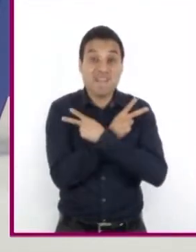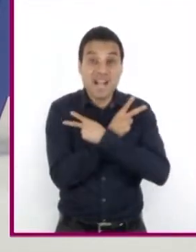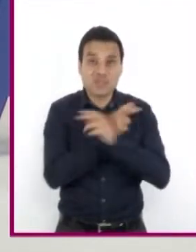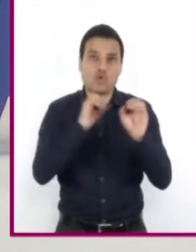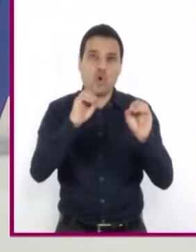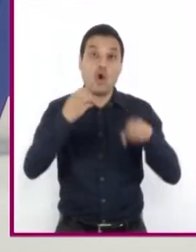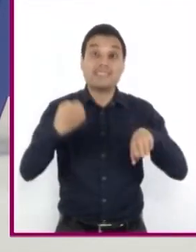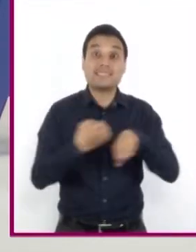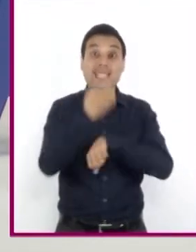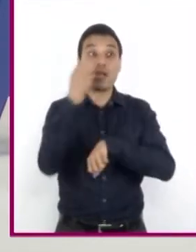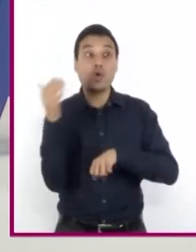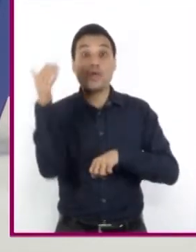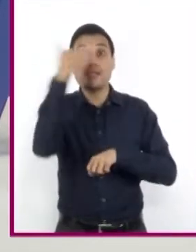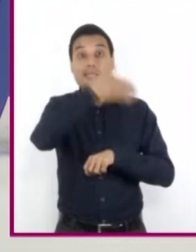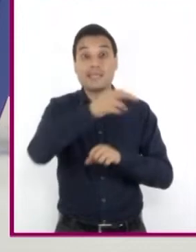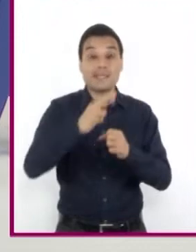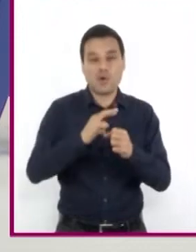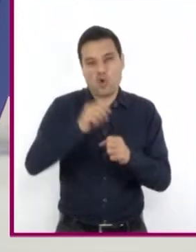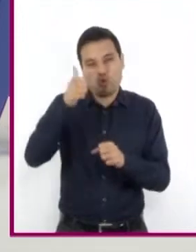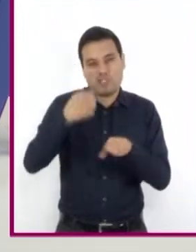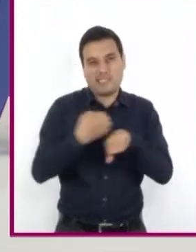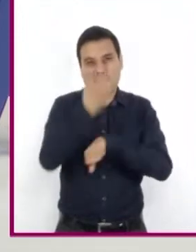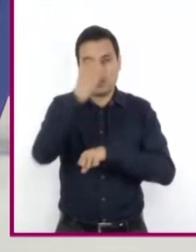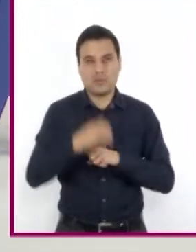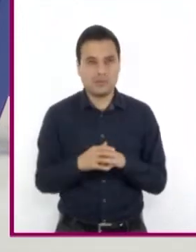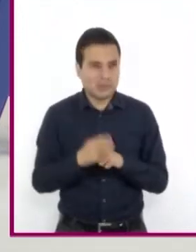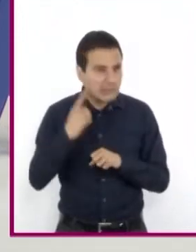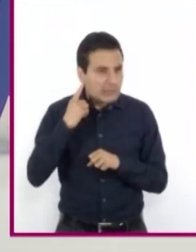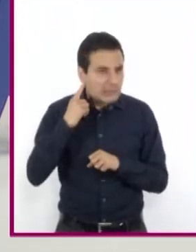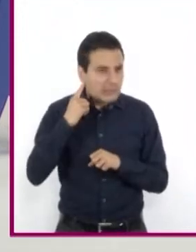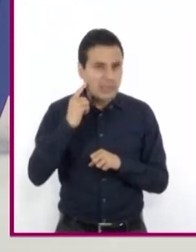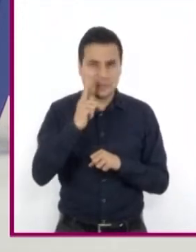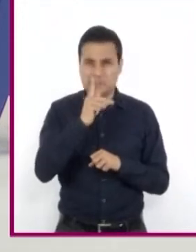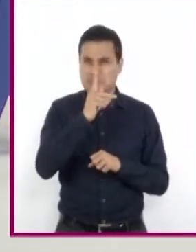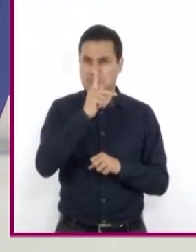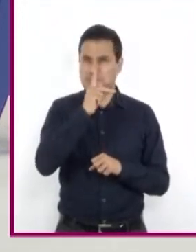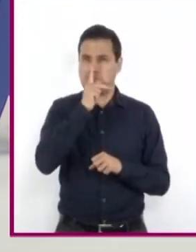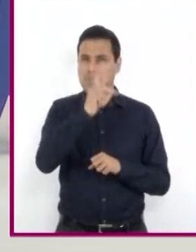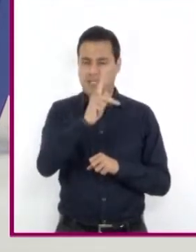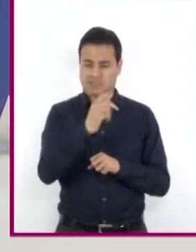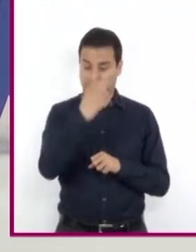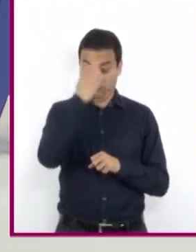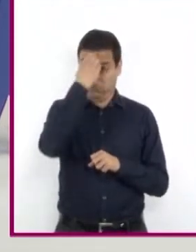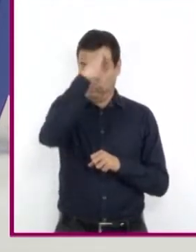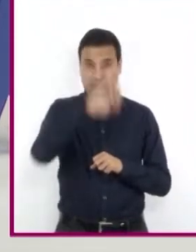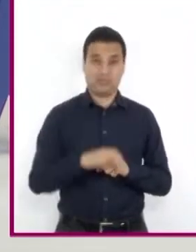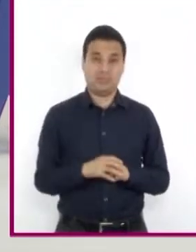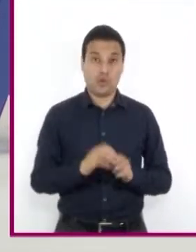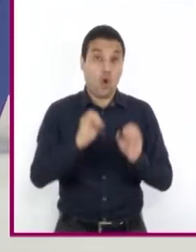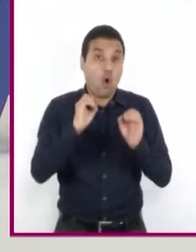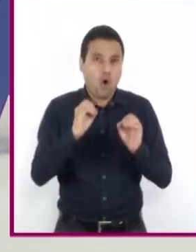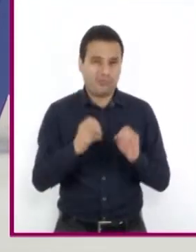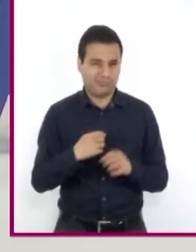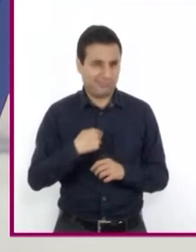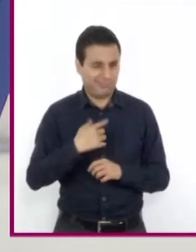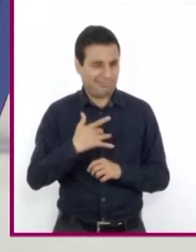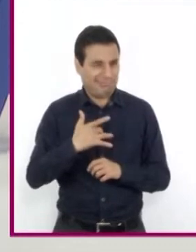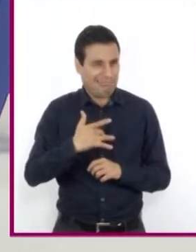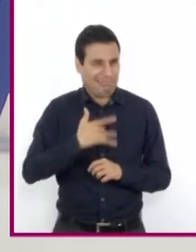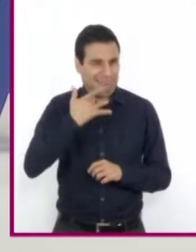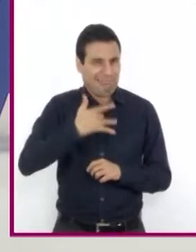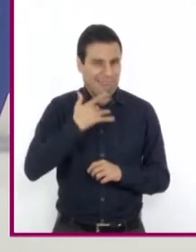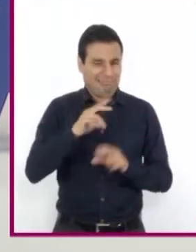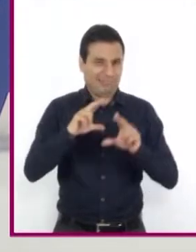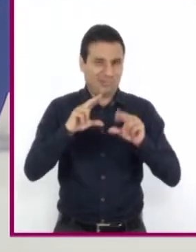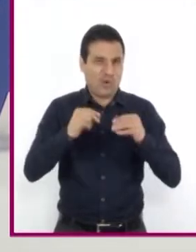algún estado de la República Mexicana, escuchan expresiones que les parecen extrañas o que definitivamente no